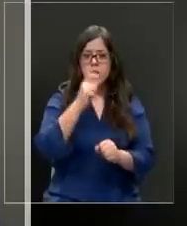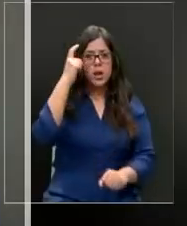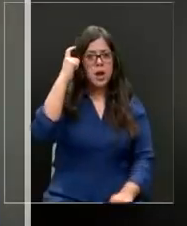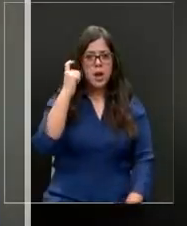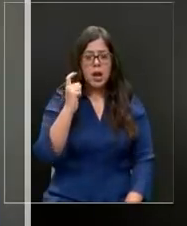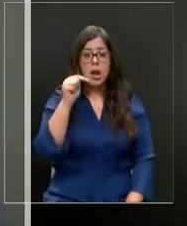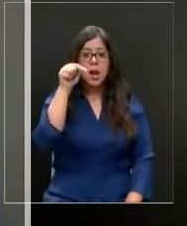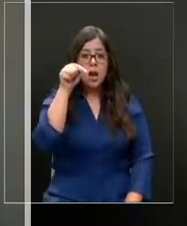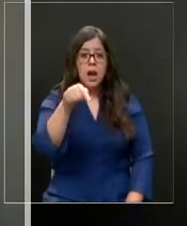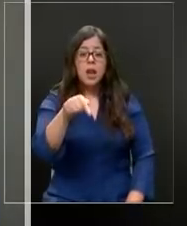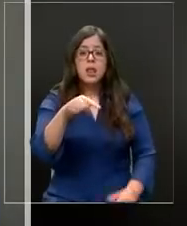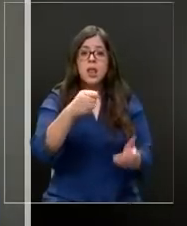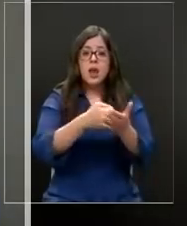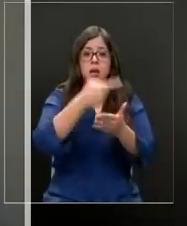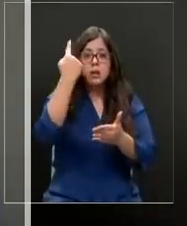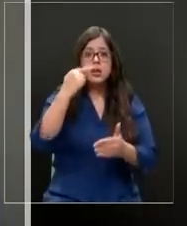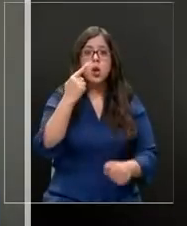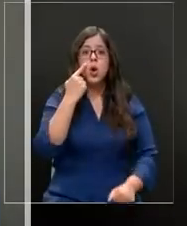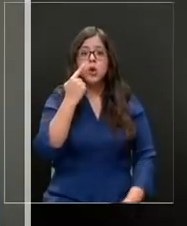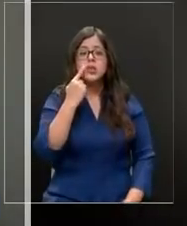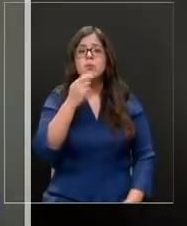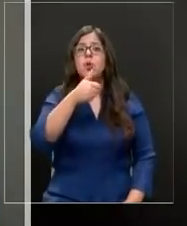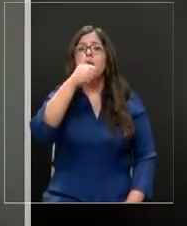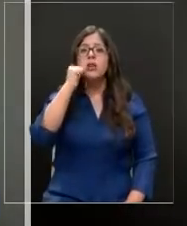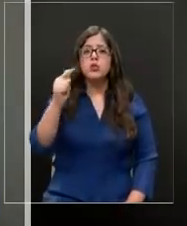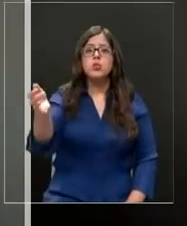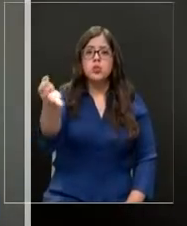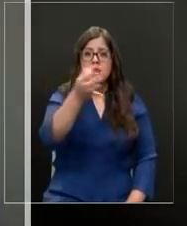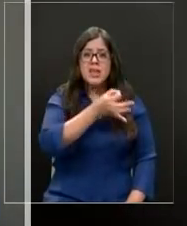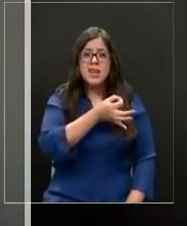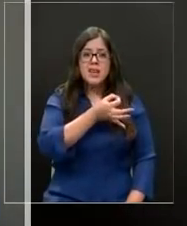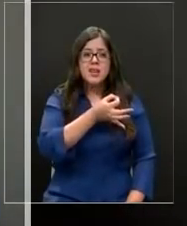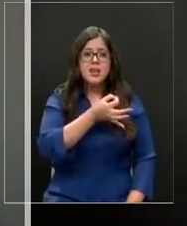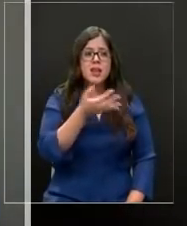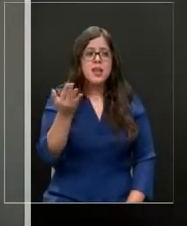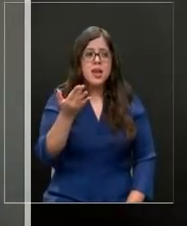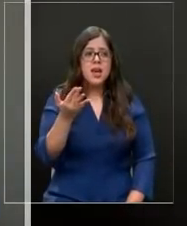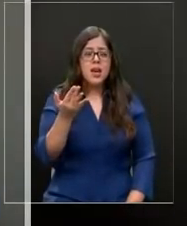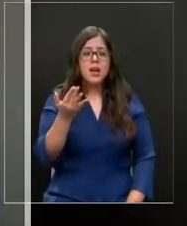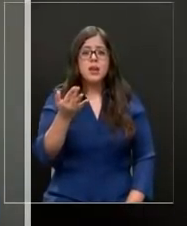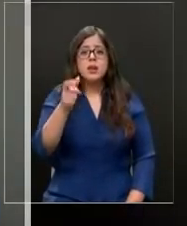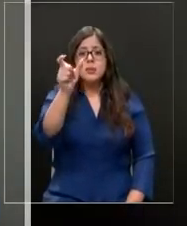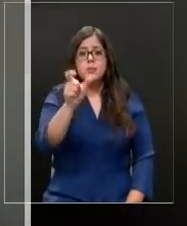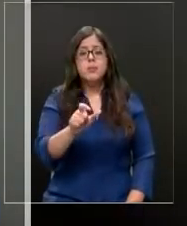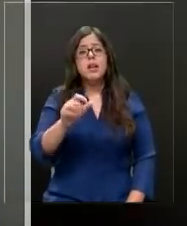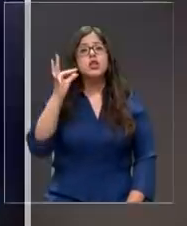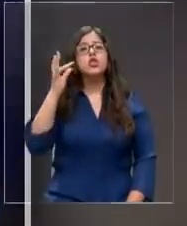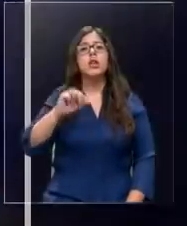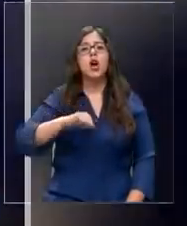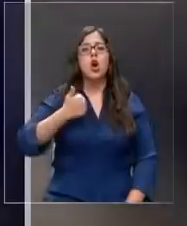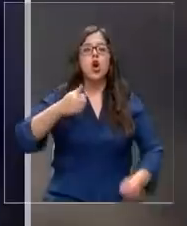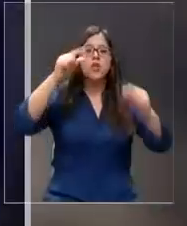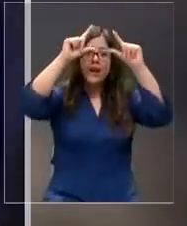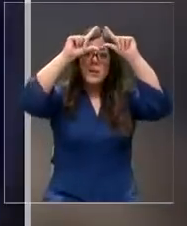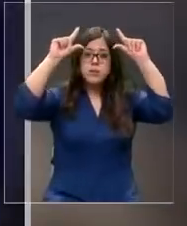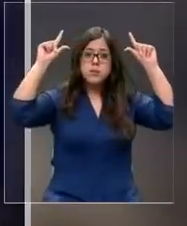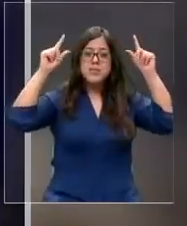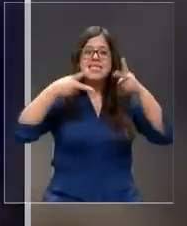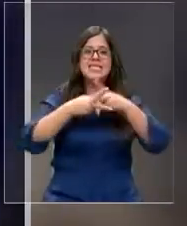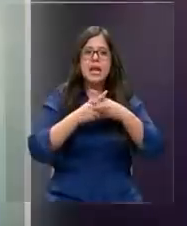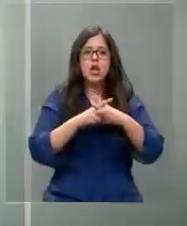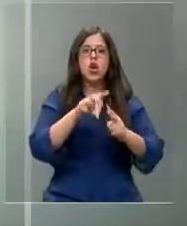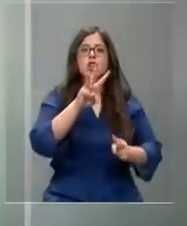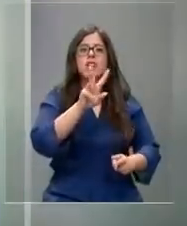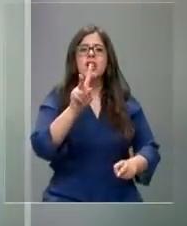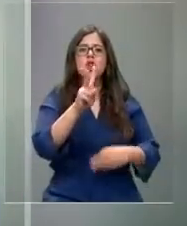Esta tragedia que conocimos el día de ayer, tú lo mencionabas y lo describías ahí muy bien, esta joven en técnico en enfermería de 32 años